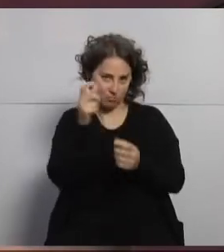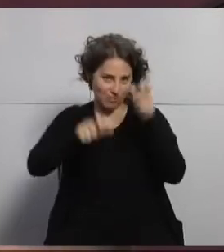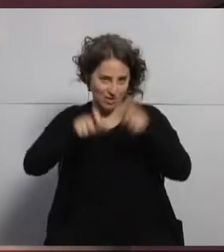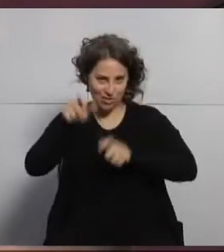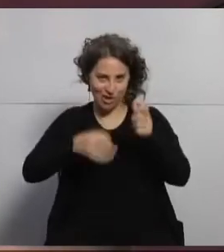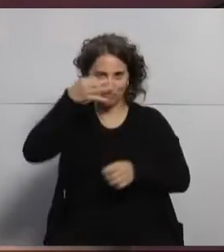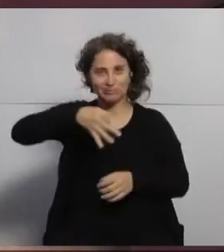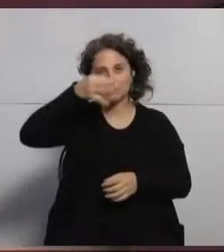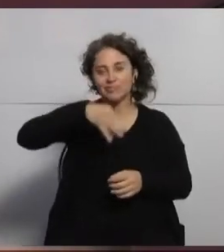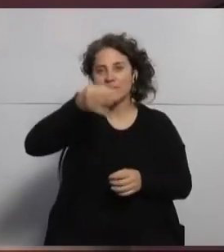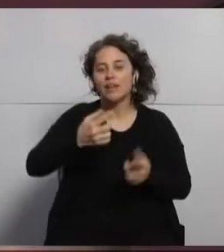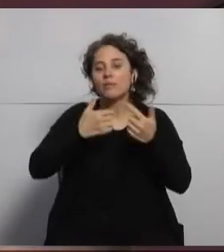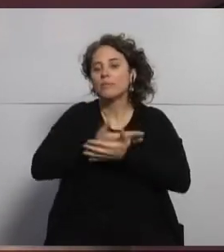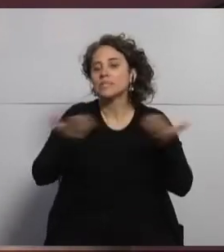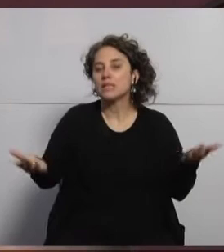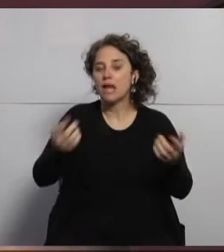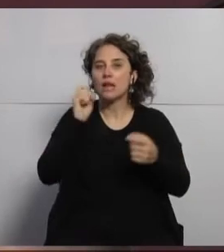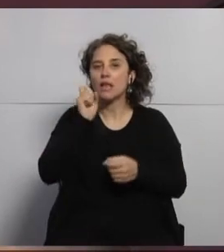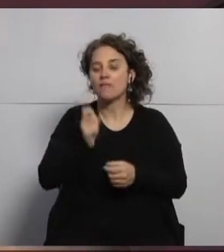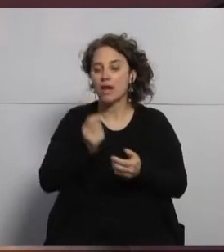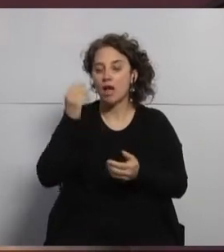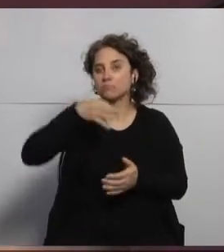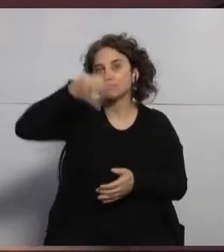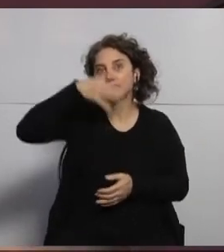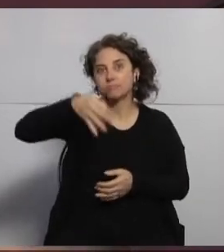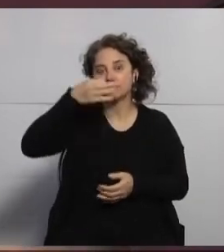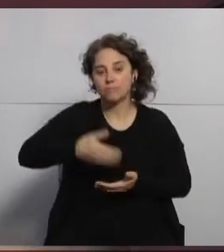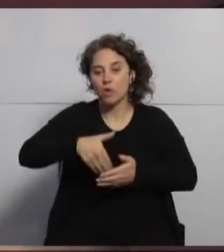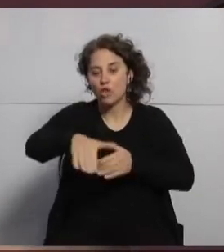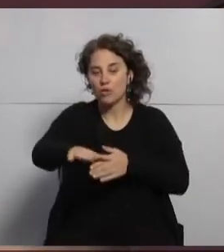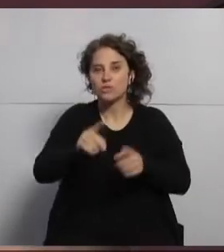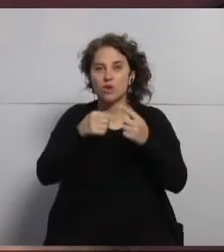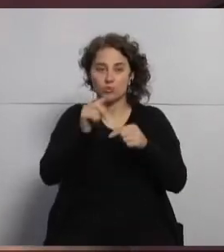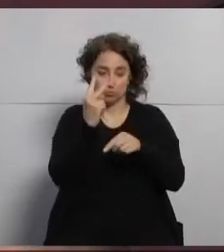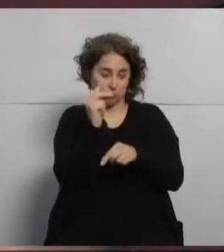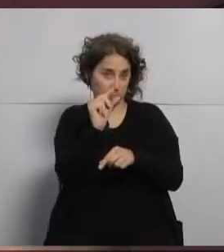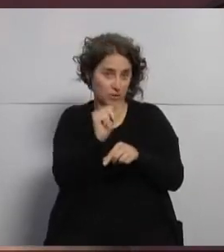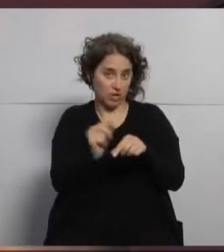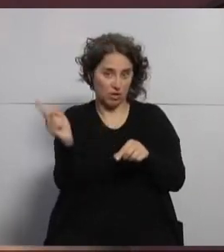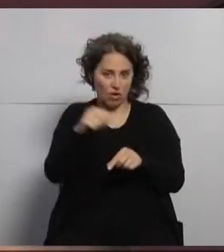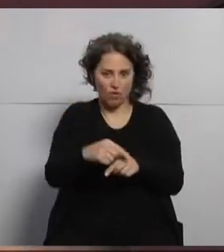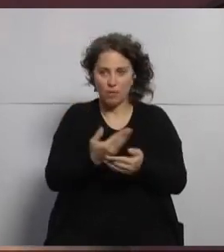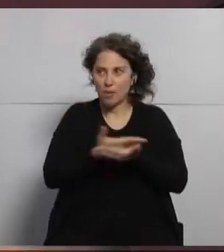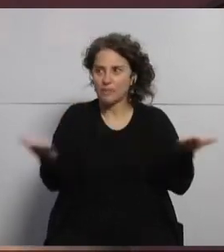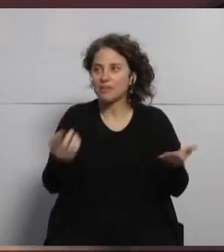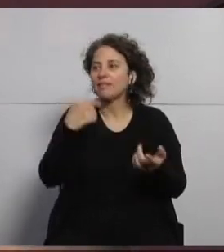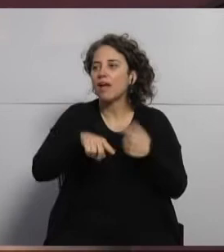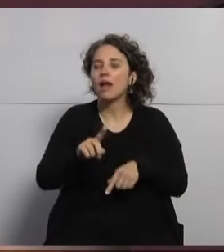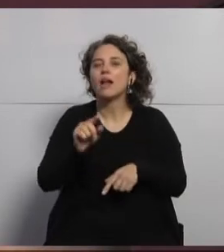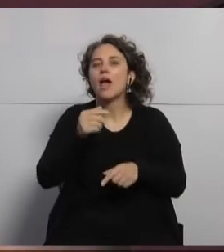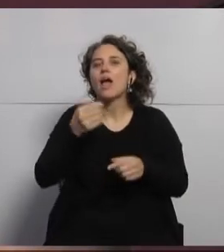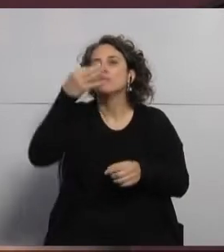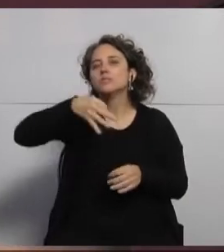empezamos a presentar a quienes van a protagonizar las exposiciones a continuación. En un ratito, en cuestión de un minuto, estaremos presentando la exposición